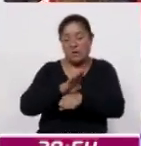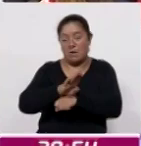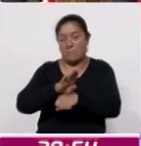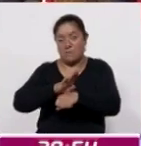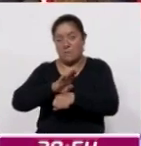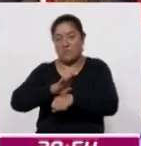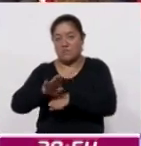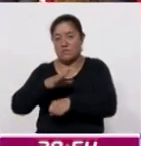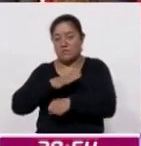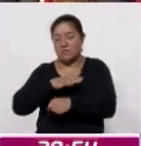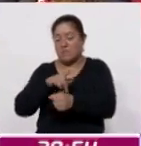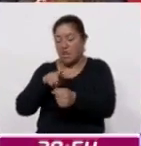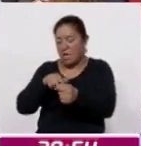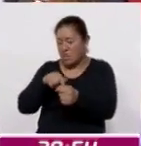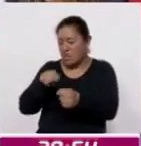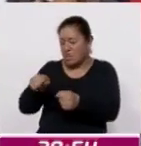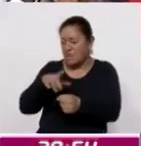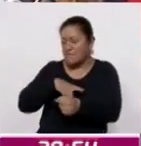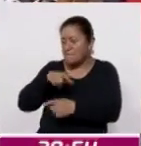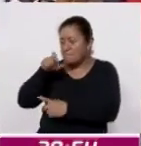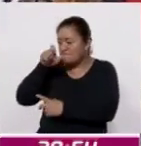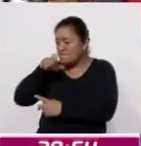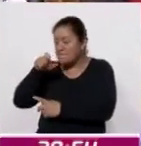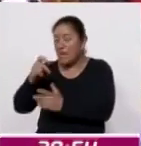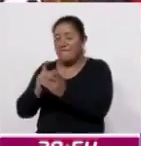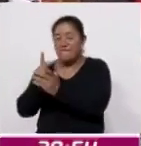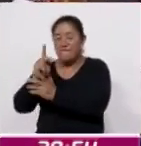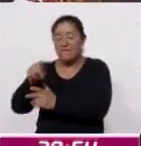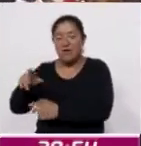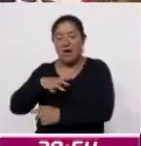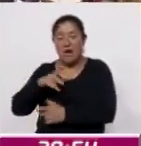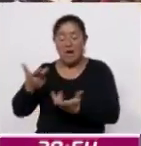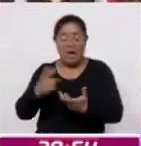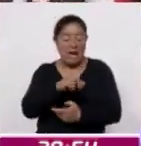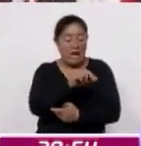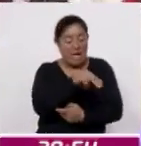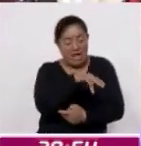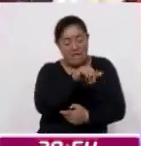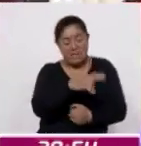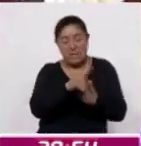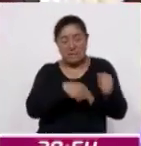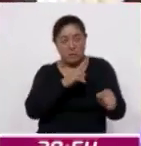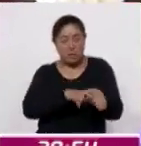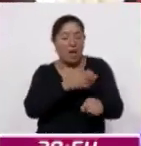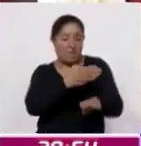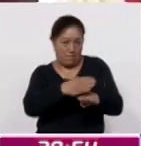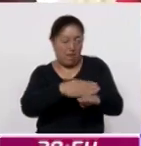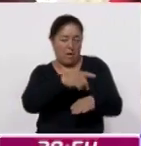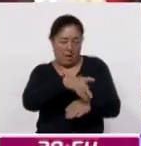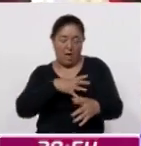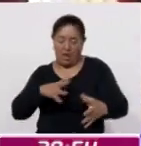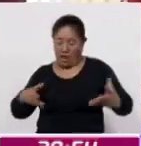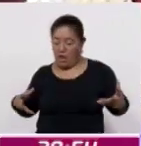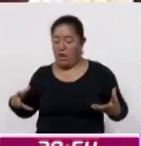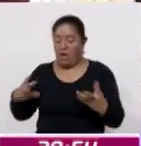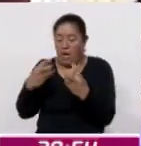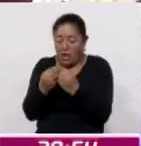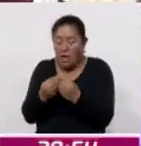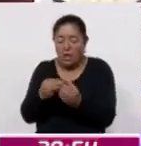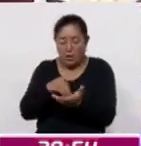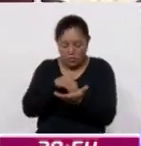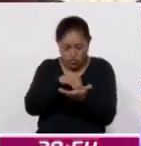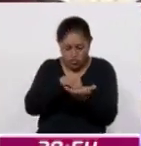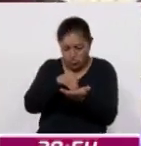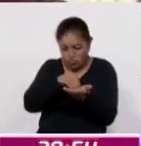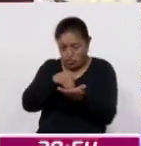pericón para obtener verdes, lana natural, que es la blanca, y fue inspirada en las